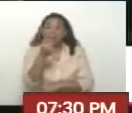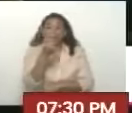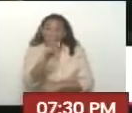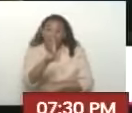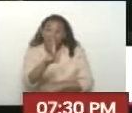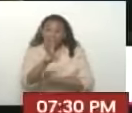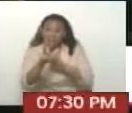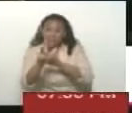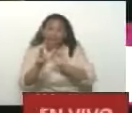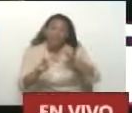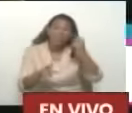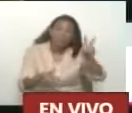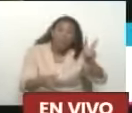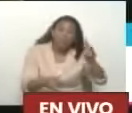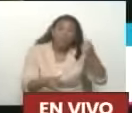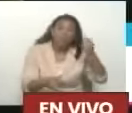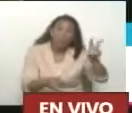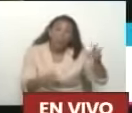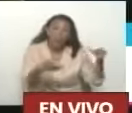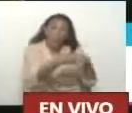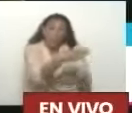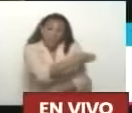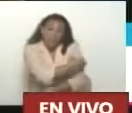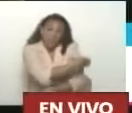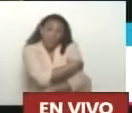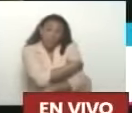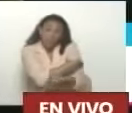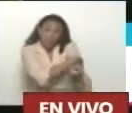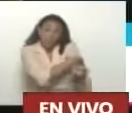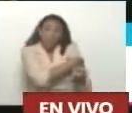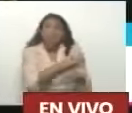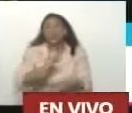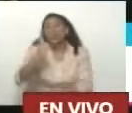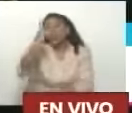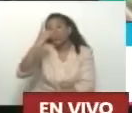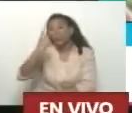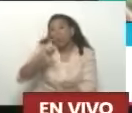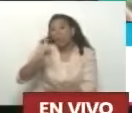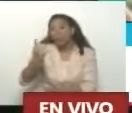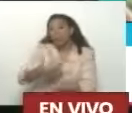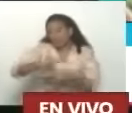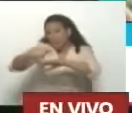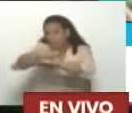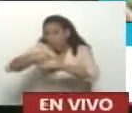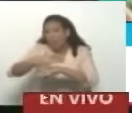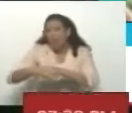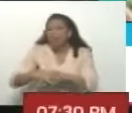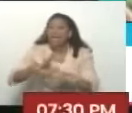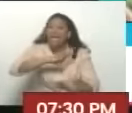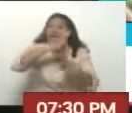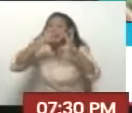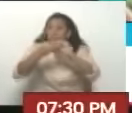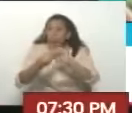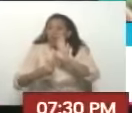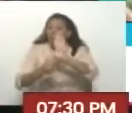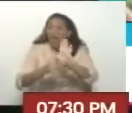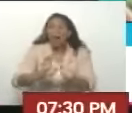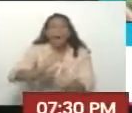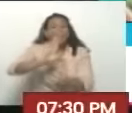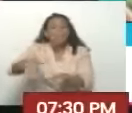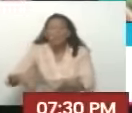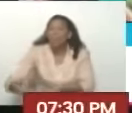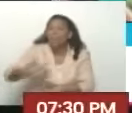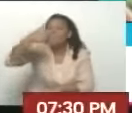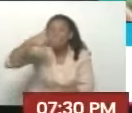el número trece En todo caso Hay doce más Y que actualmente El resultado Más favorable De una